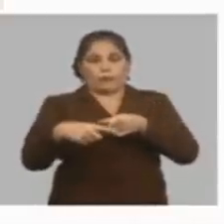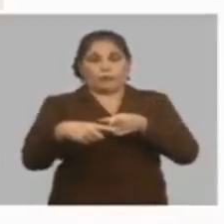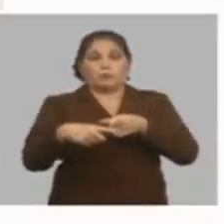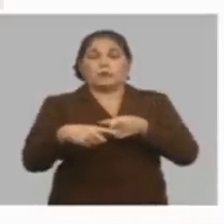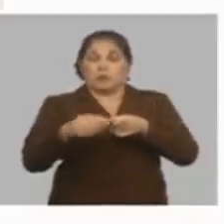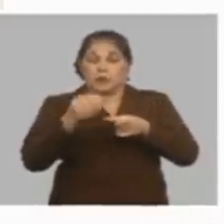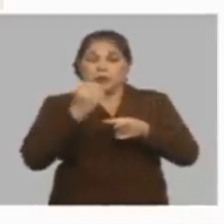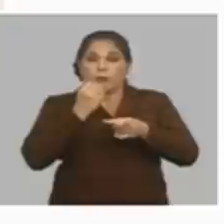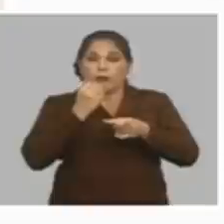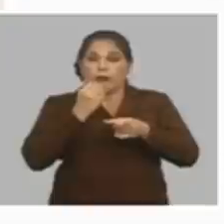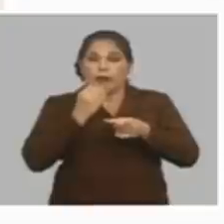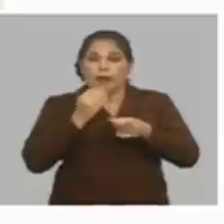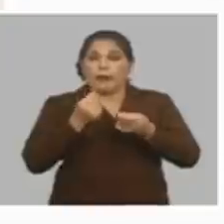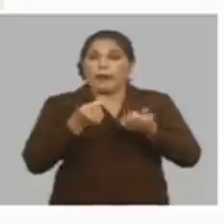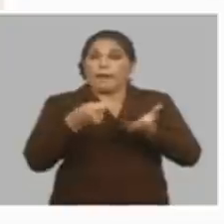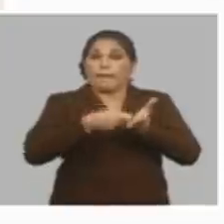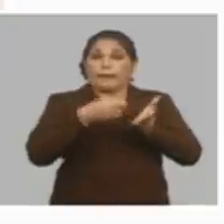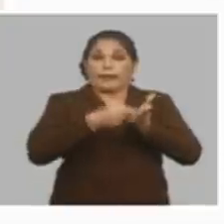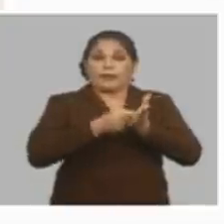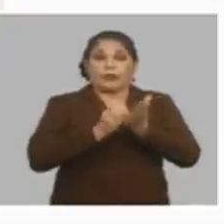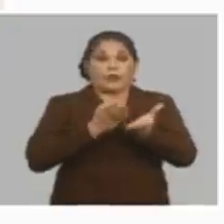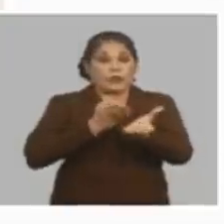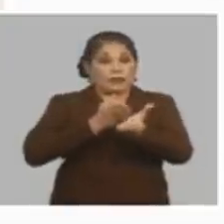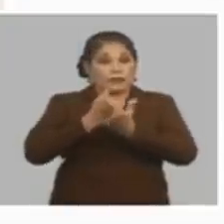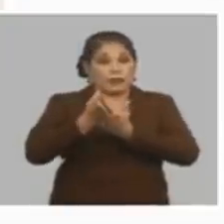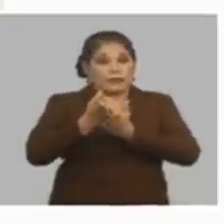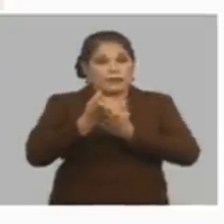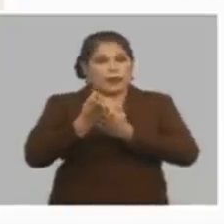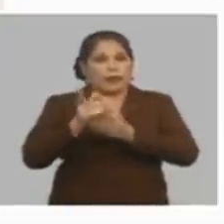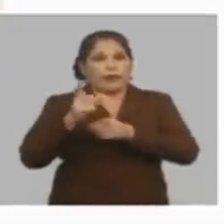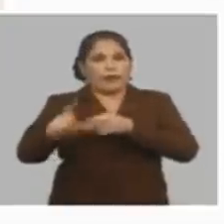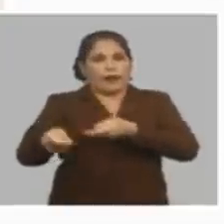se van a formar precios centralizados de acopio